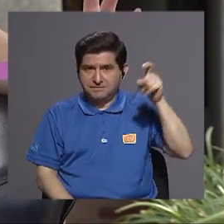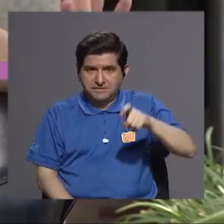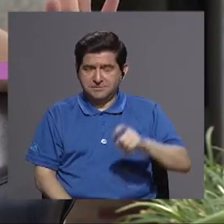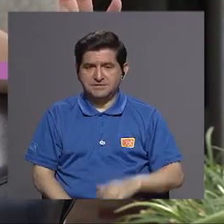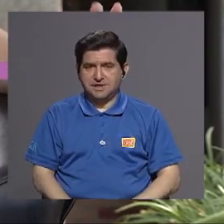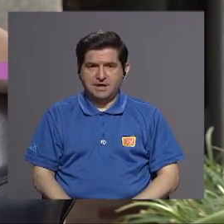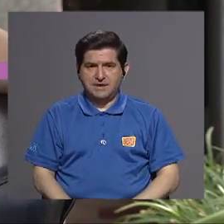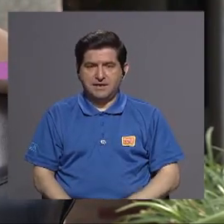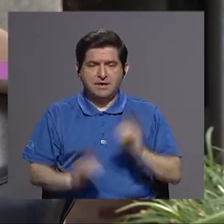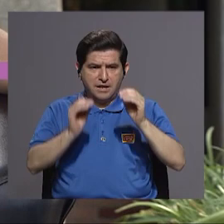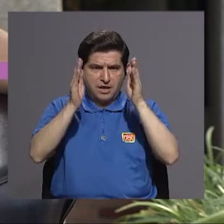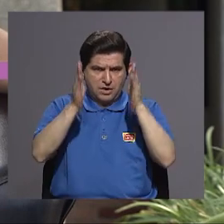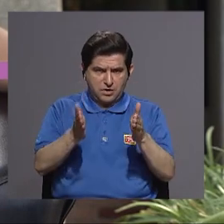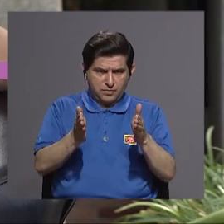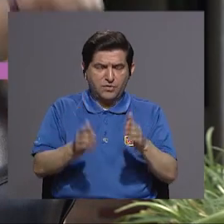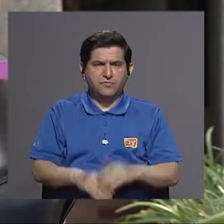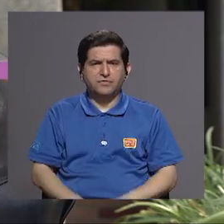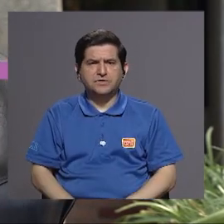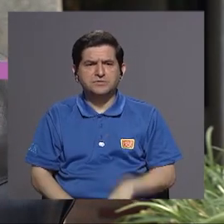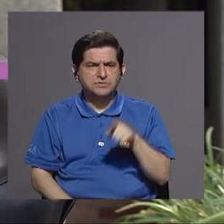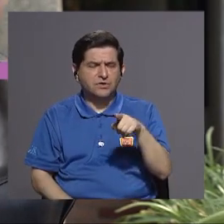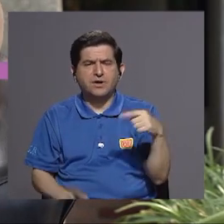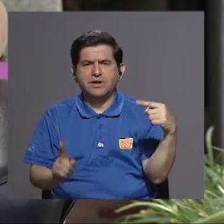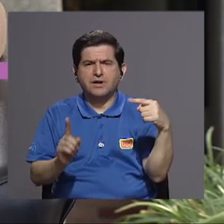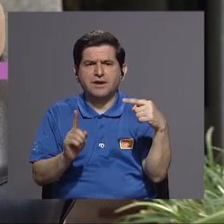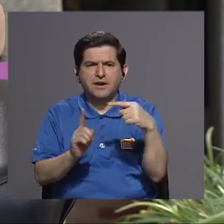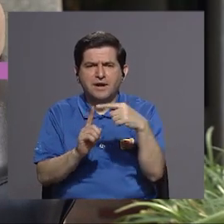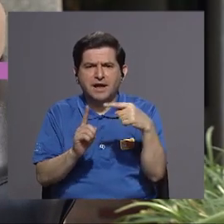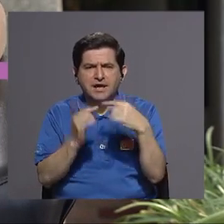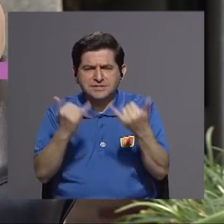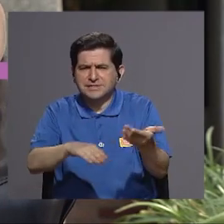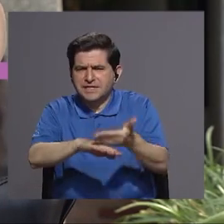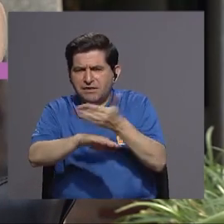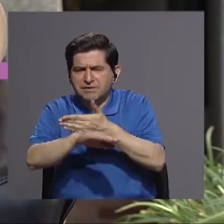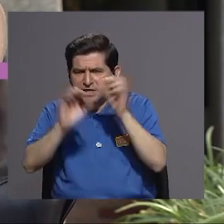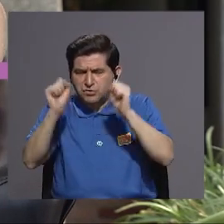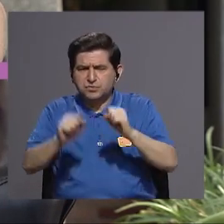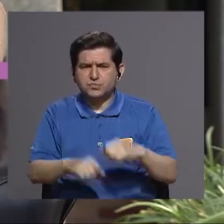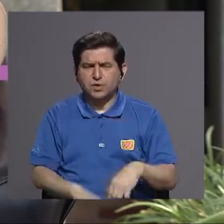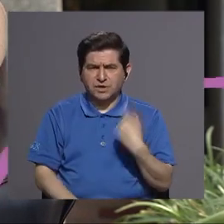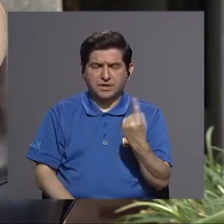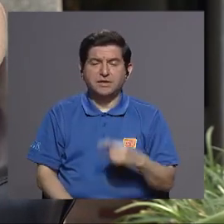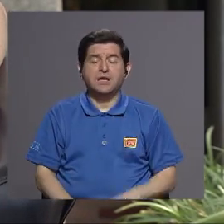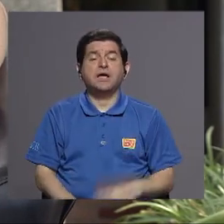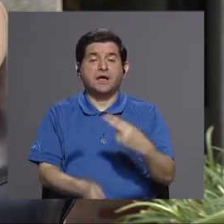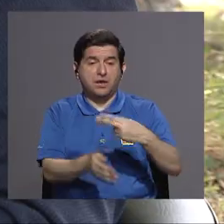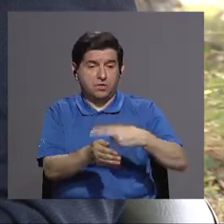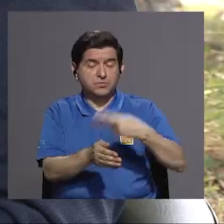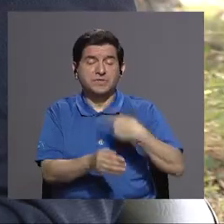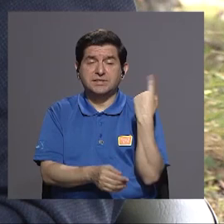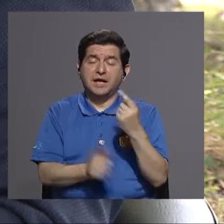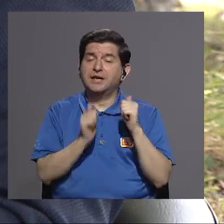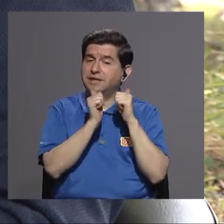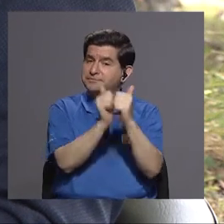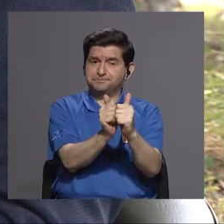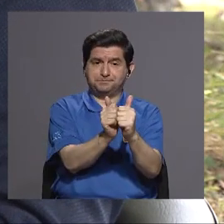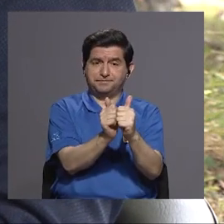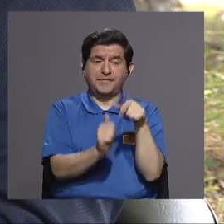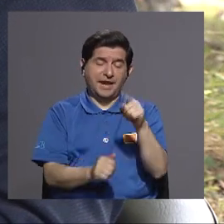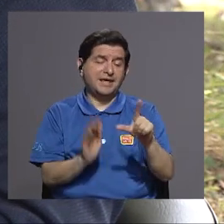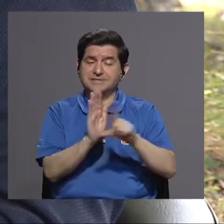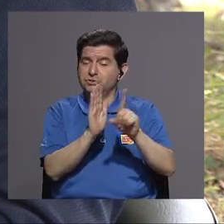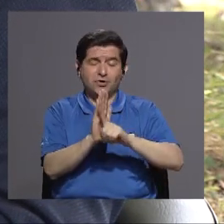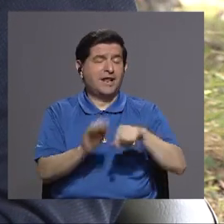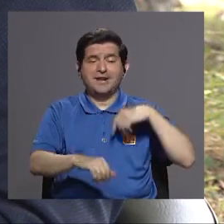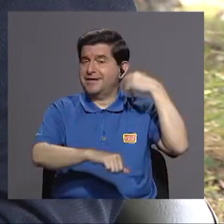docente que ya estén claro claro claro un hospital siempre tiene que estar acompañados porque así es la